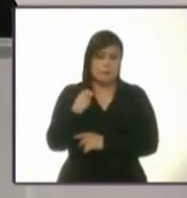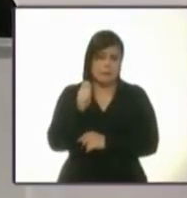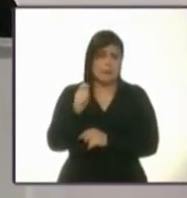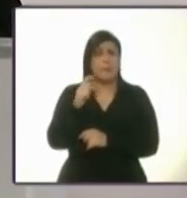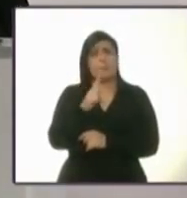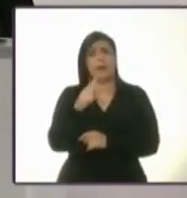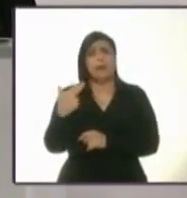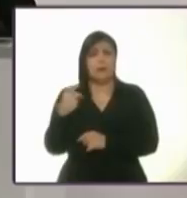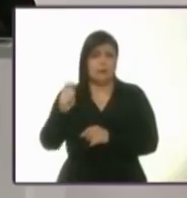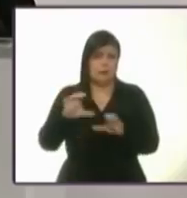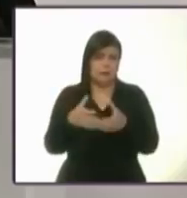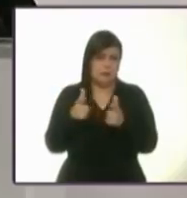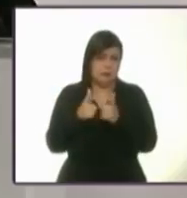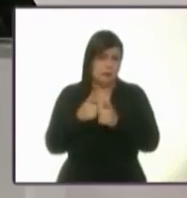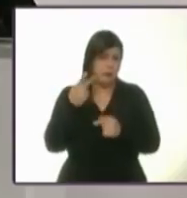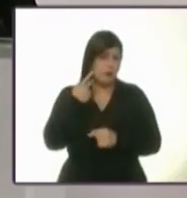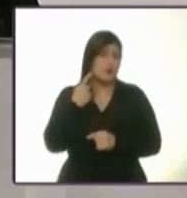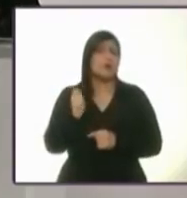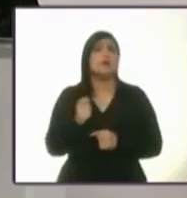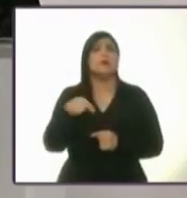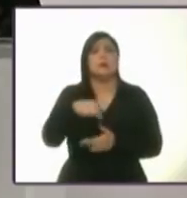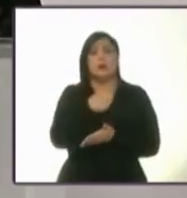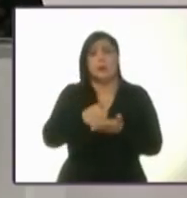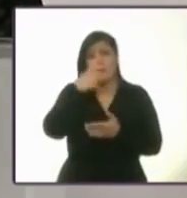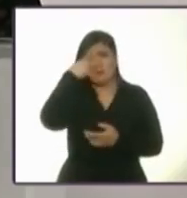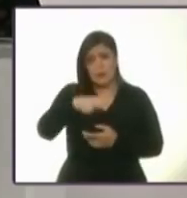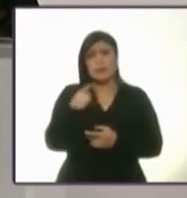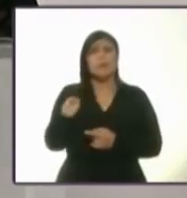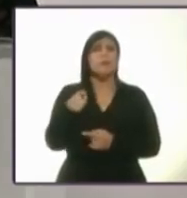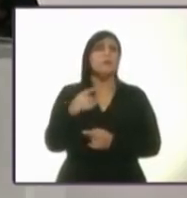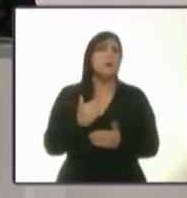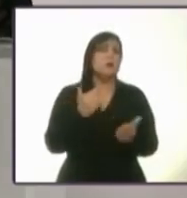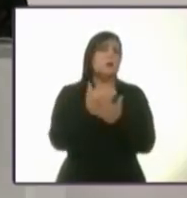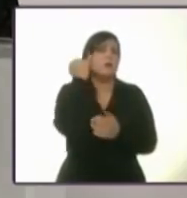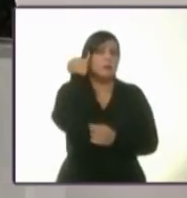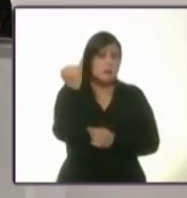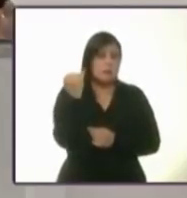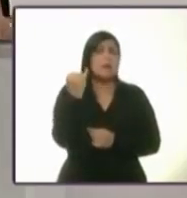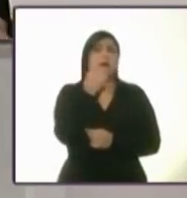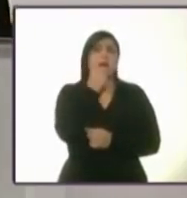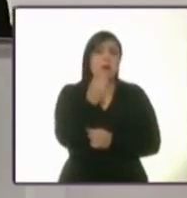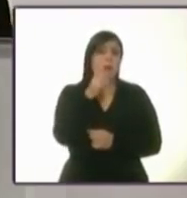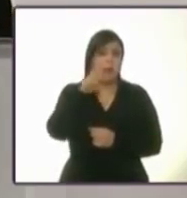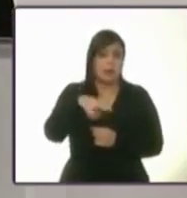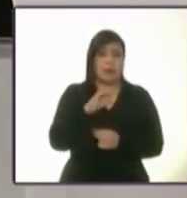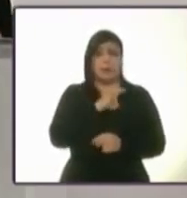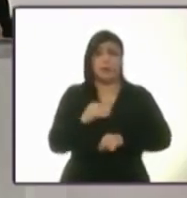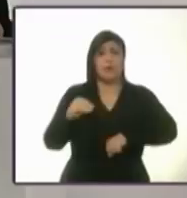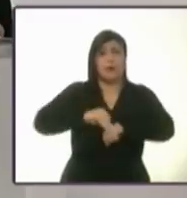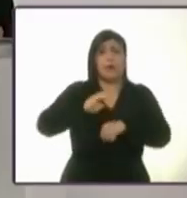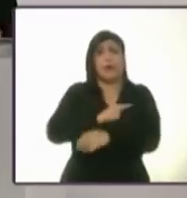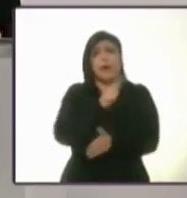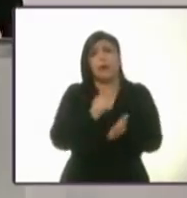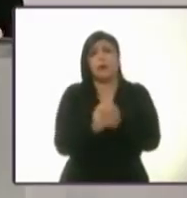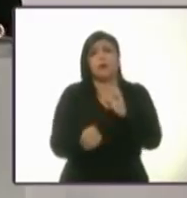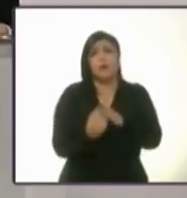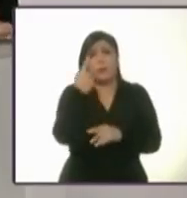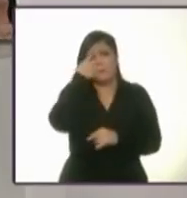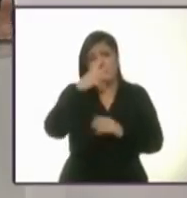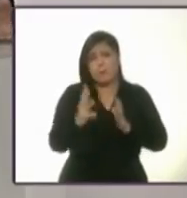Ciudad de México. Usted propone y también en sus plataformas indica que una nueva ley de participación ciudadana